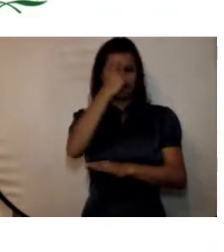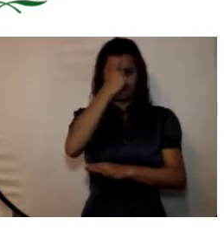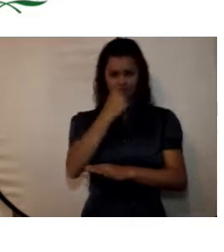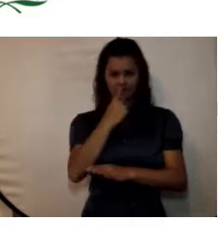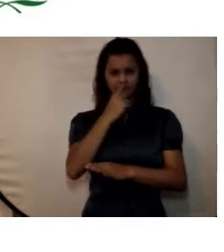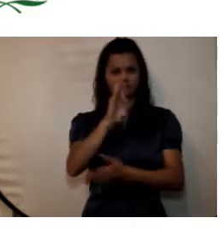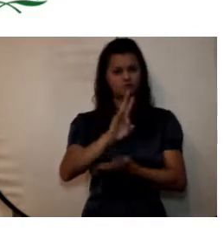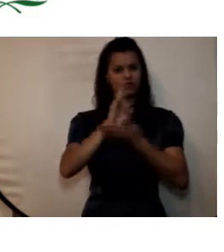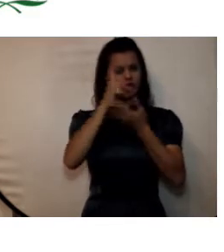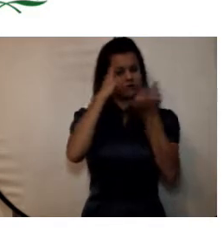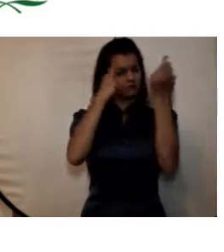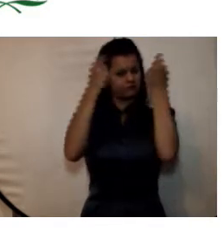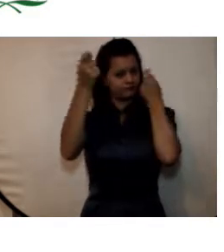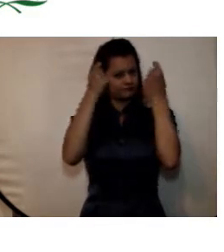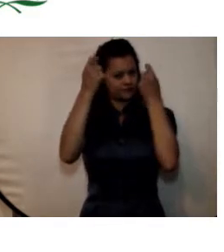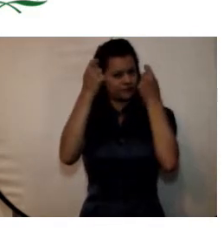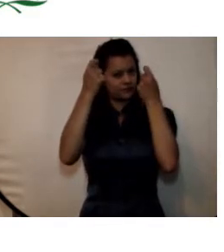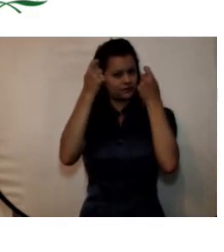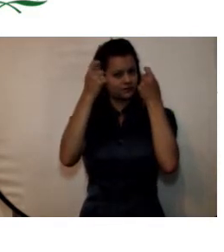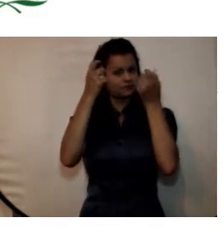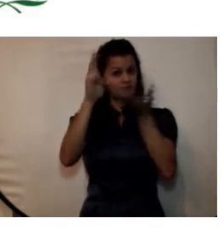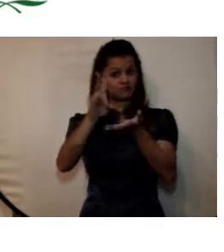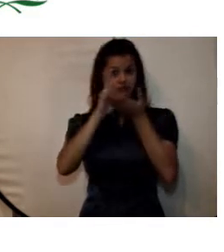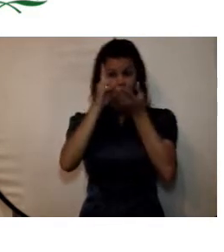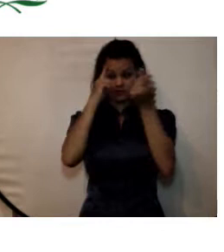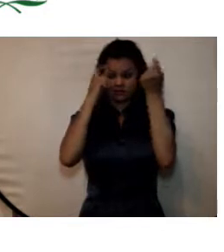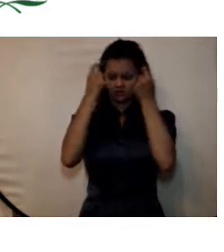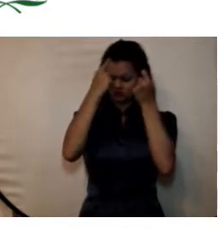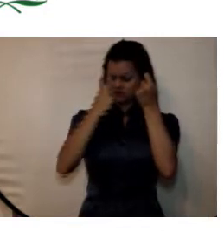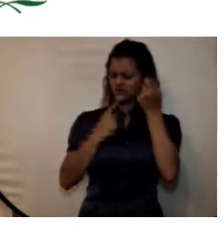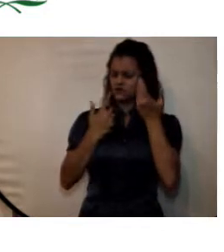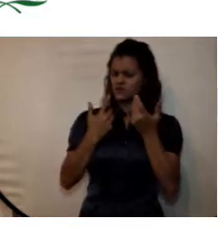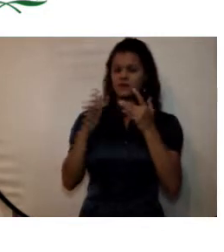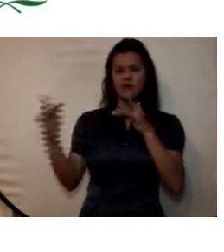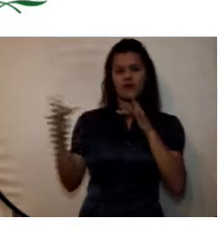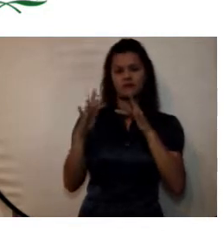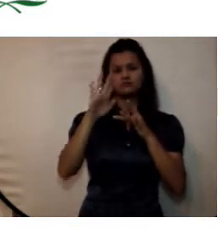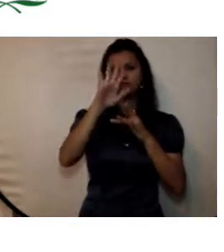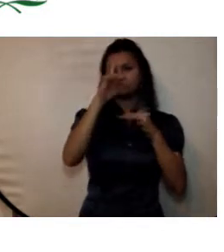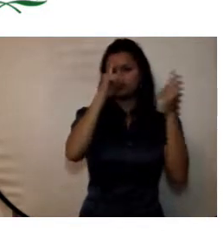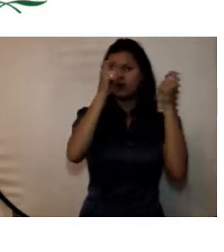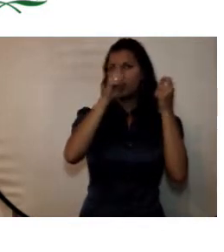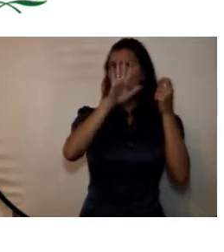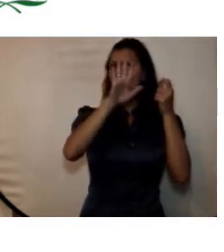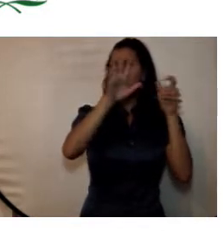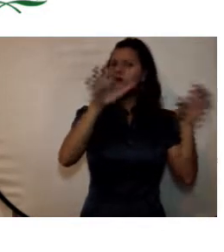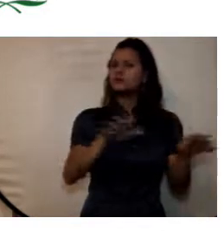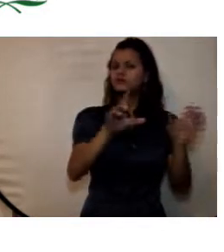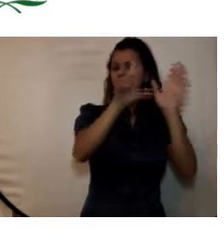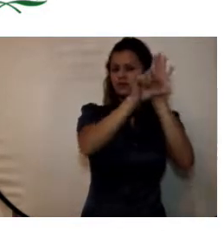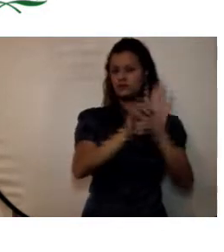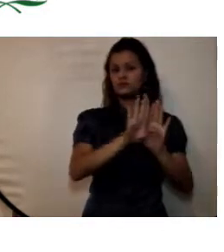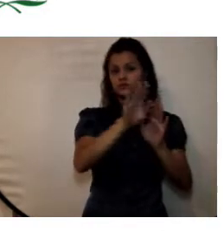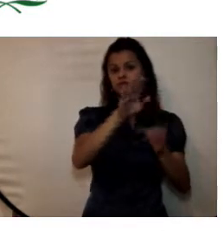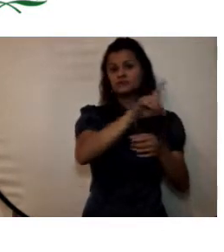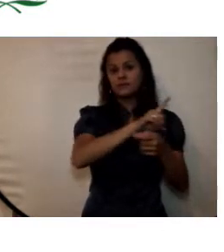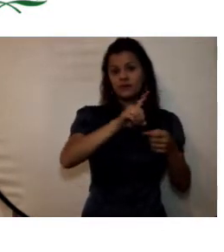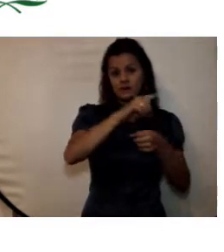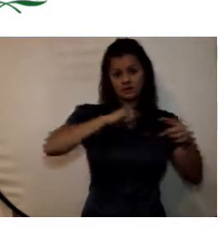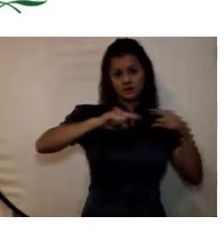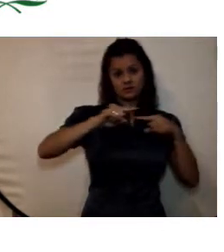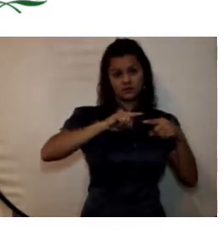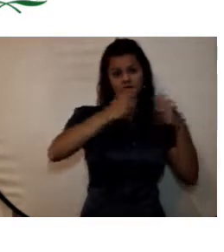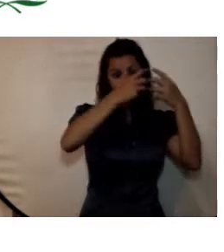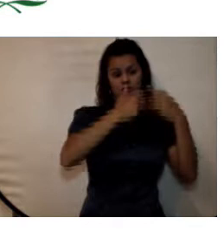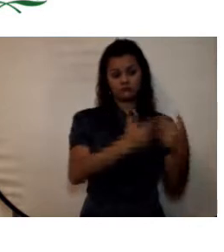perfil y modelo estratégico responde a las estrategias y acciones de ley que el departamento administrativo de la función pública impone ya a